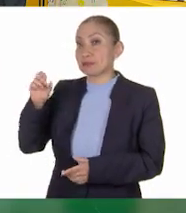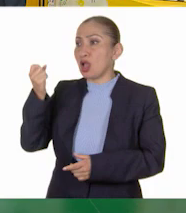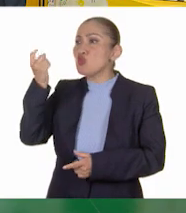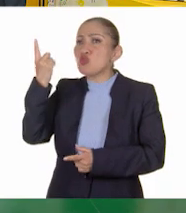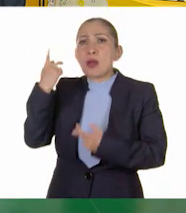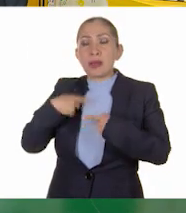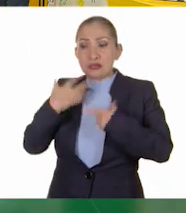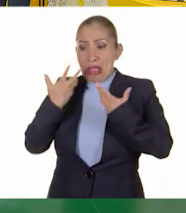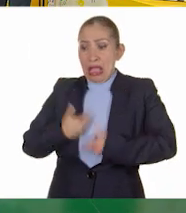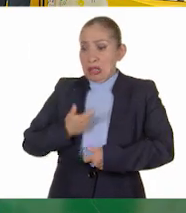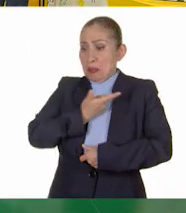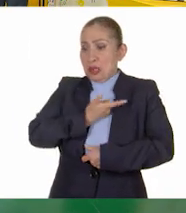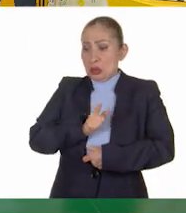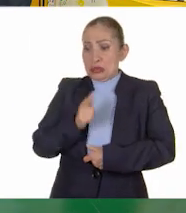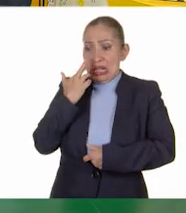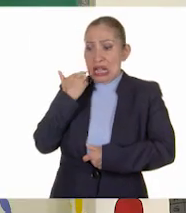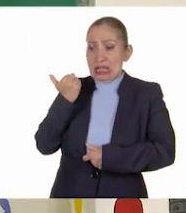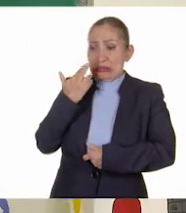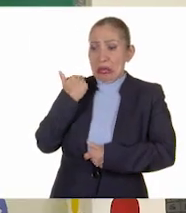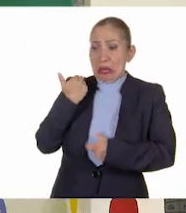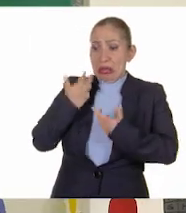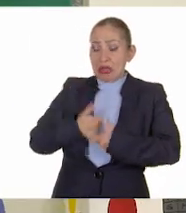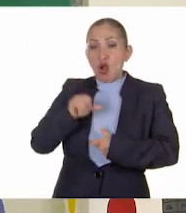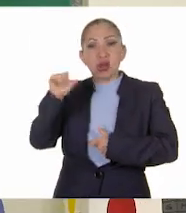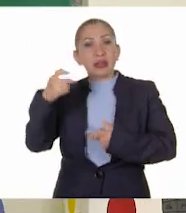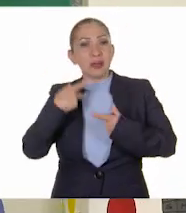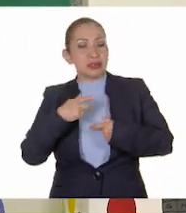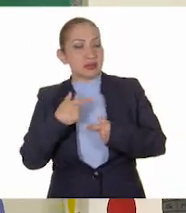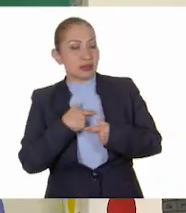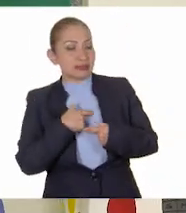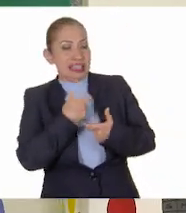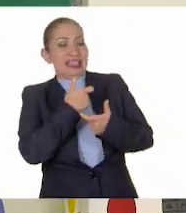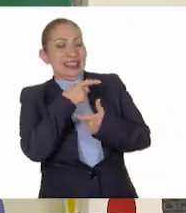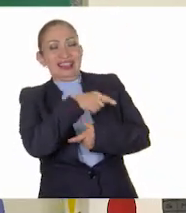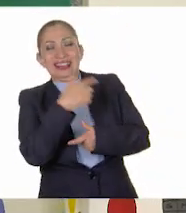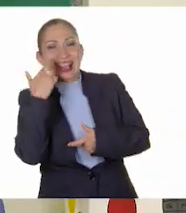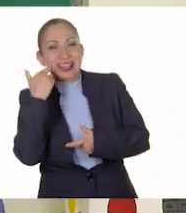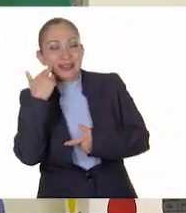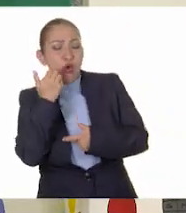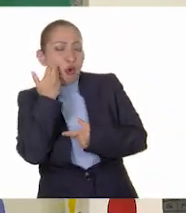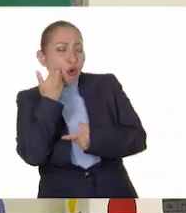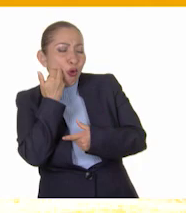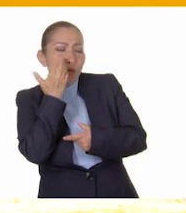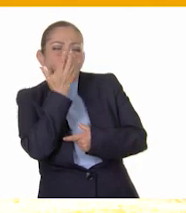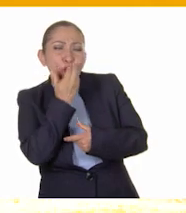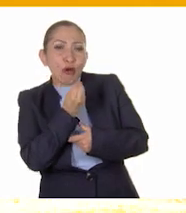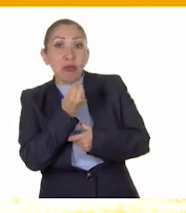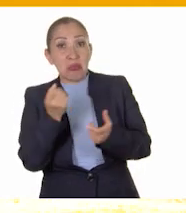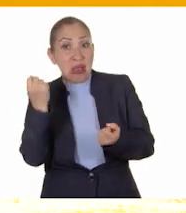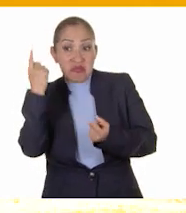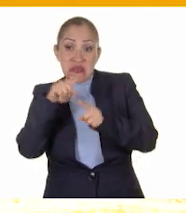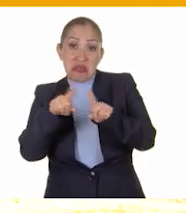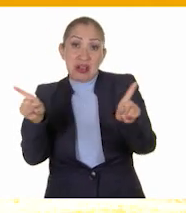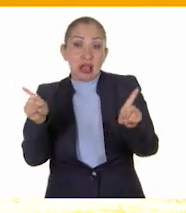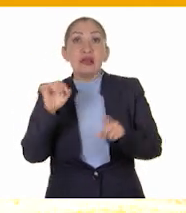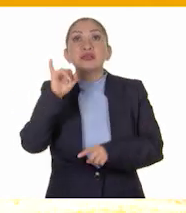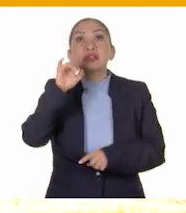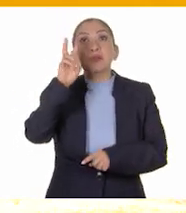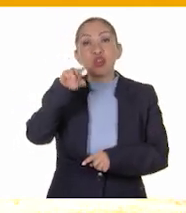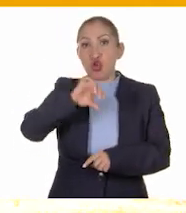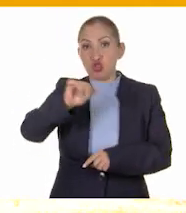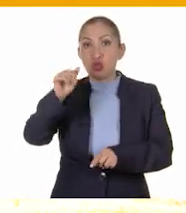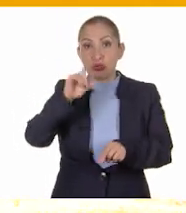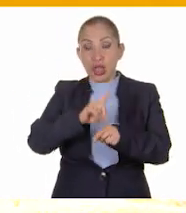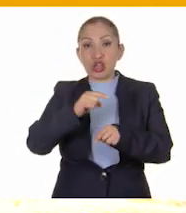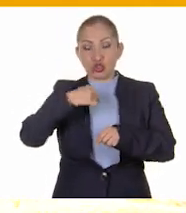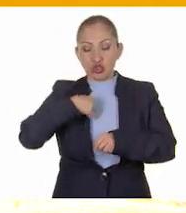Alguien se puede asustar con un ratón y a otra persona le puede dar risa a esa ternura. ¡Sí! Sí, es cierto. El